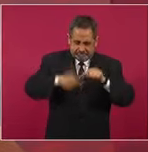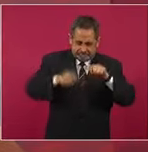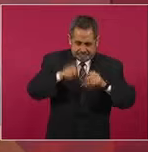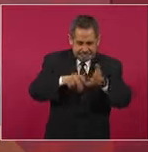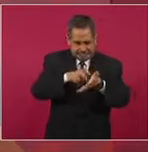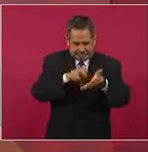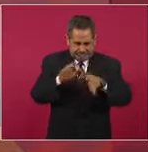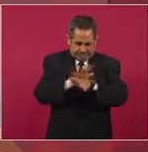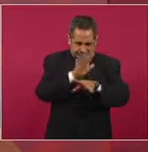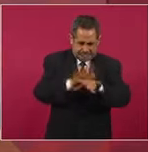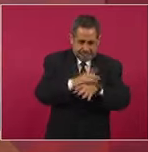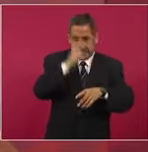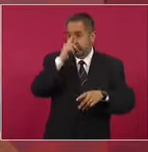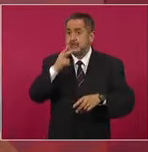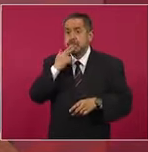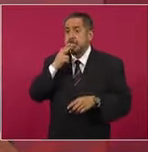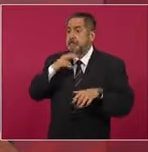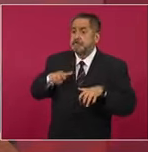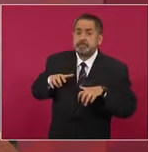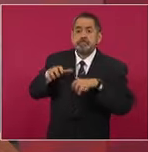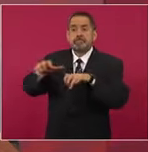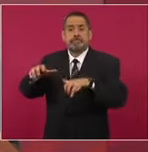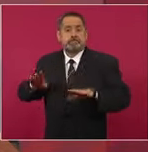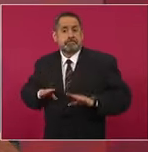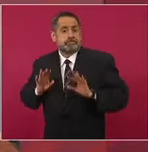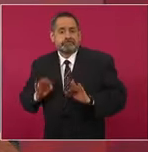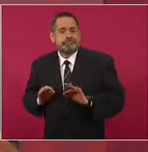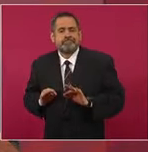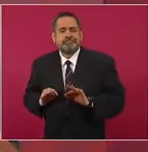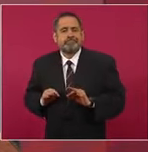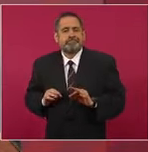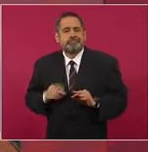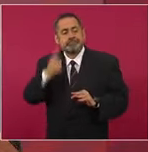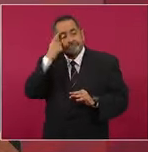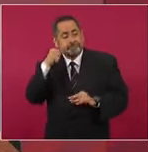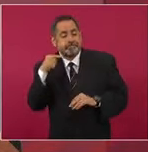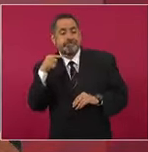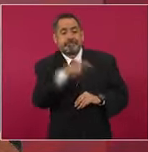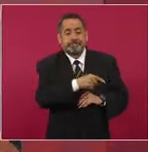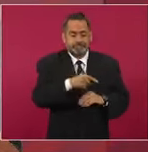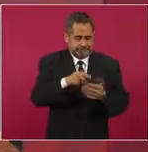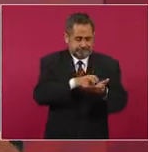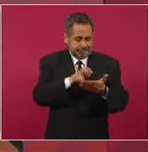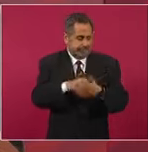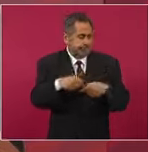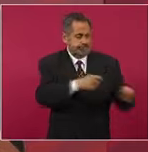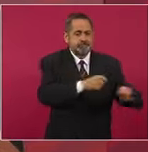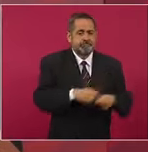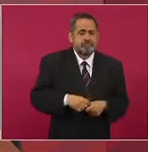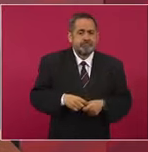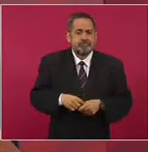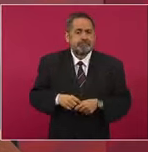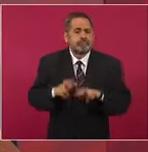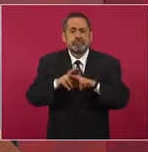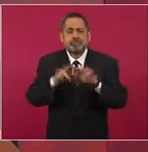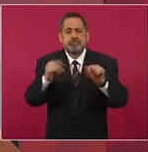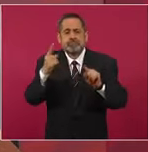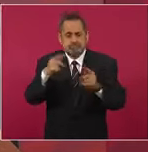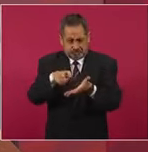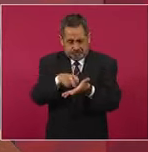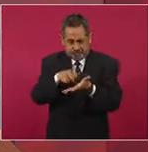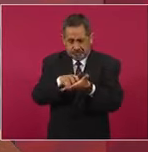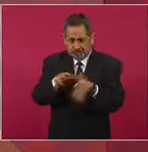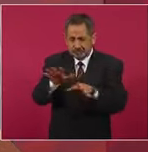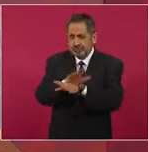No para beneficio del pueblo, ningún cambio se